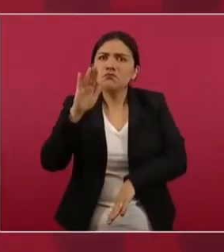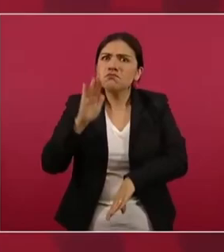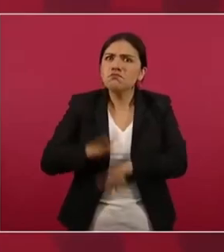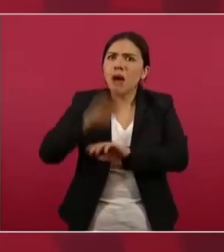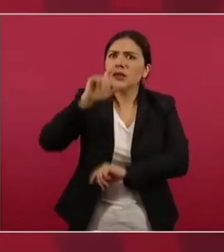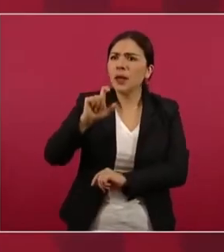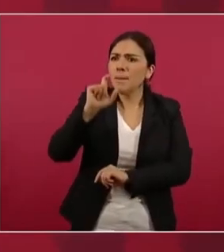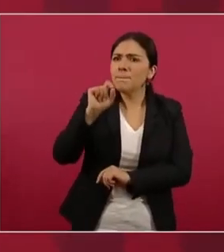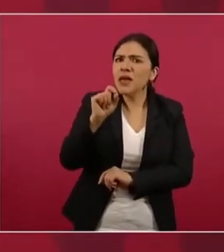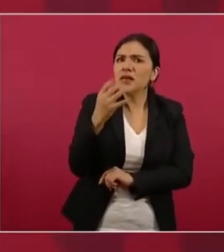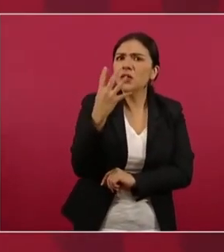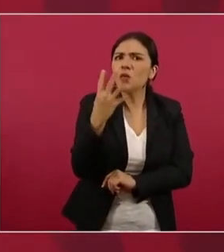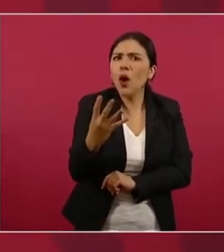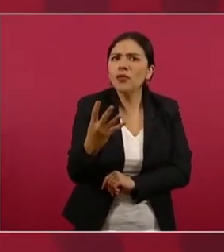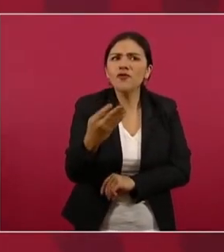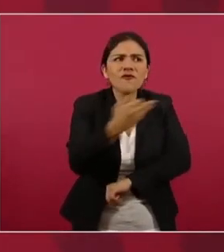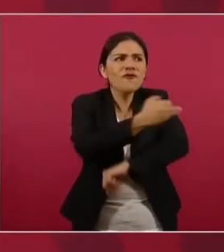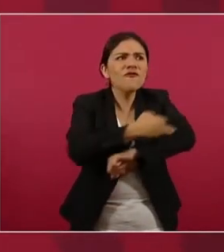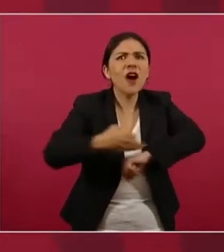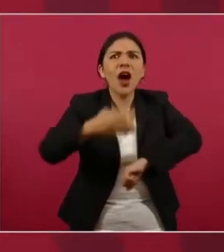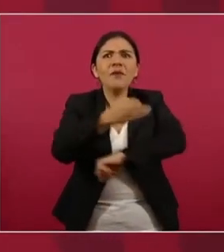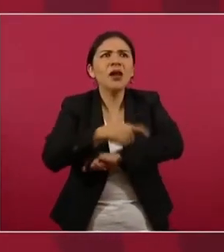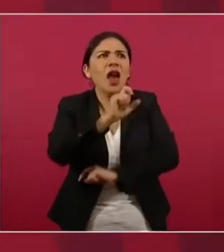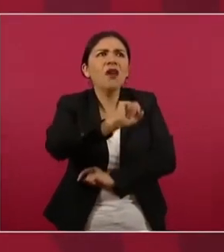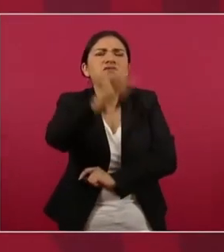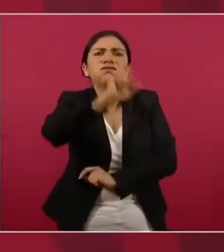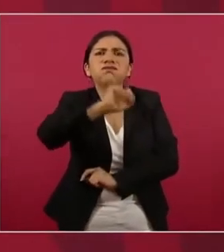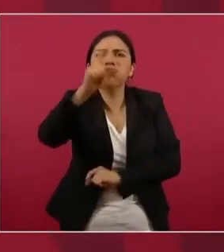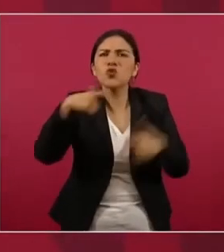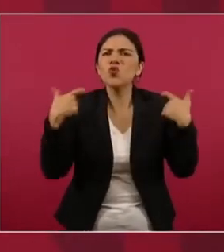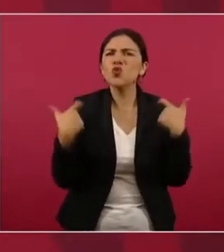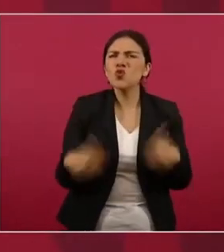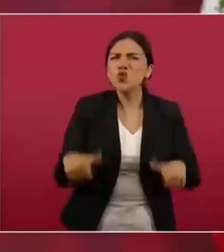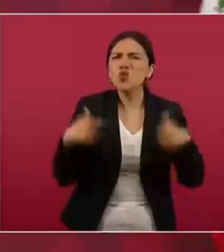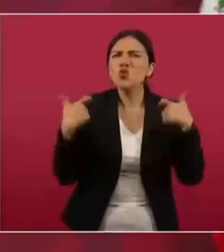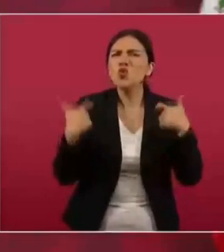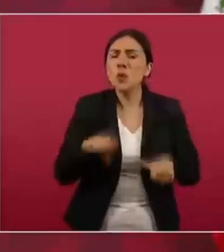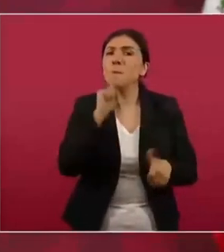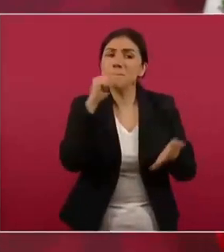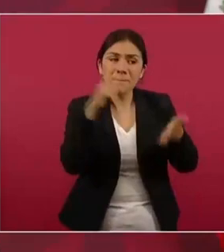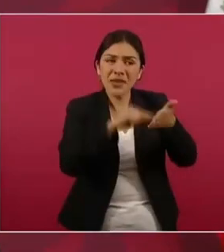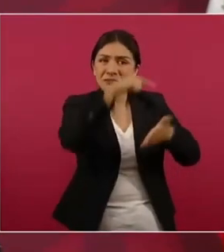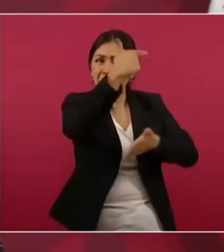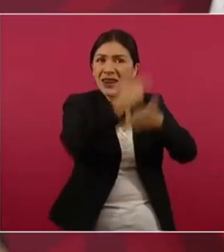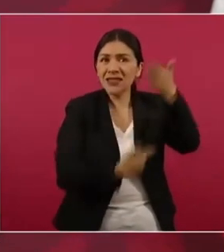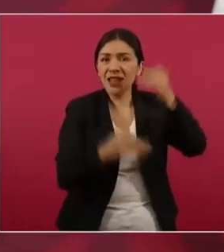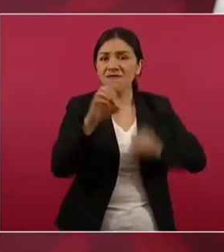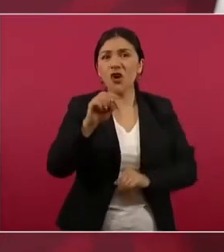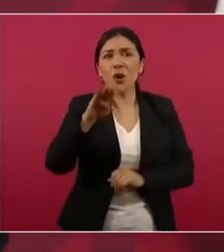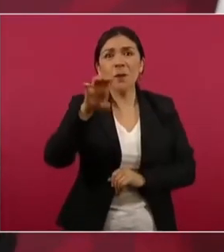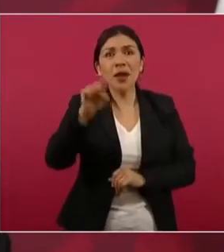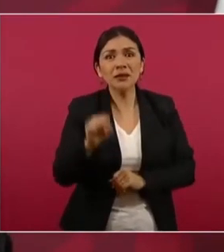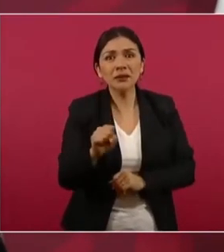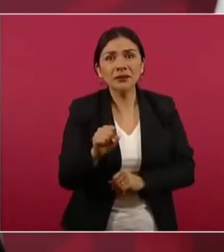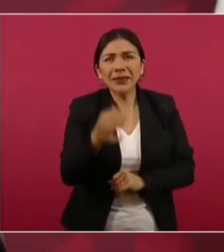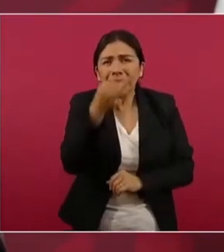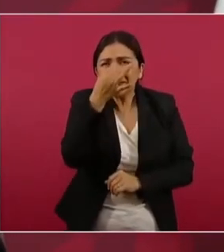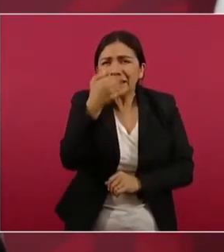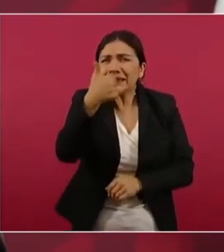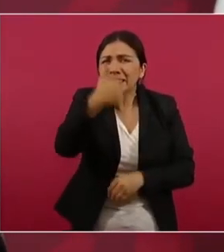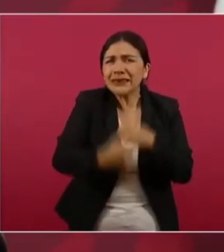multimillonarios en la lista de Forbes, en un sexenio